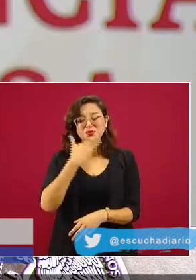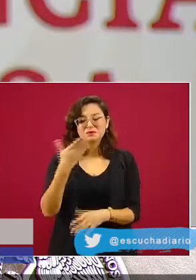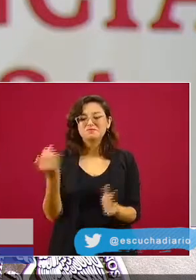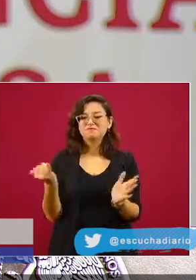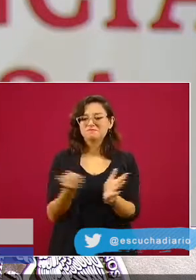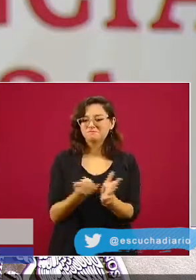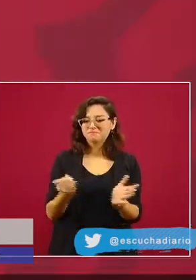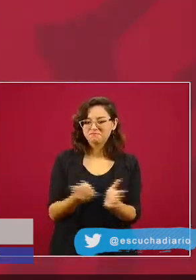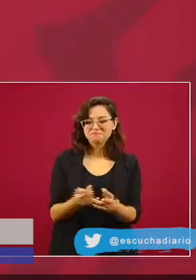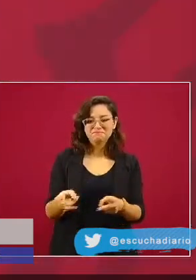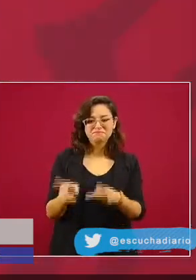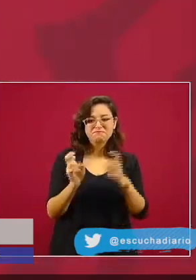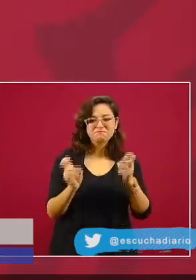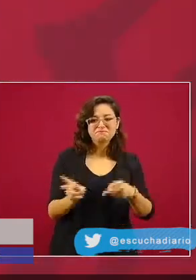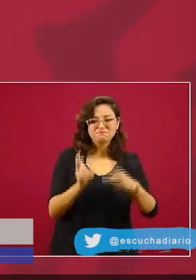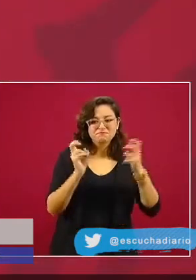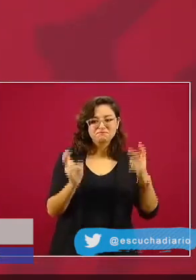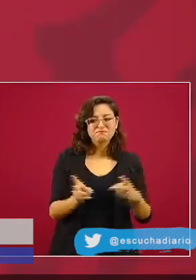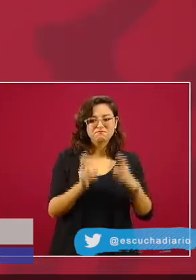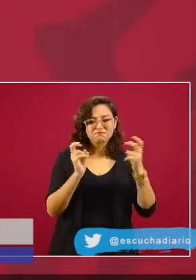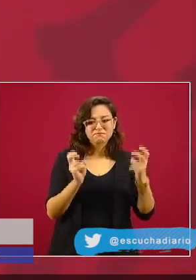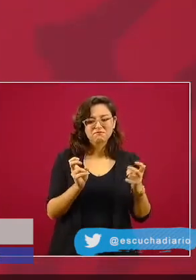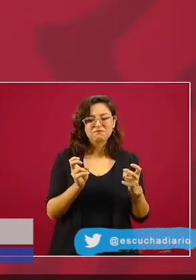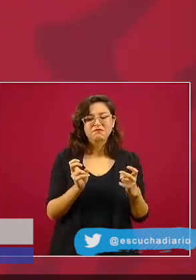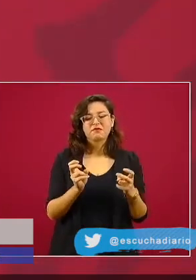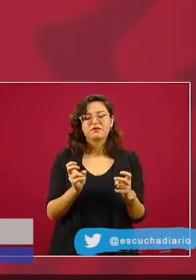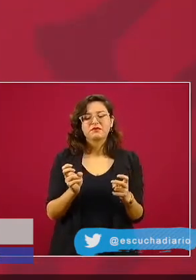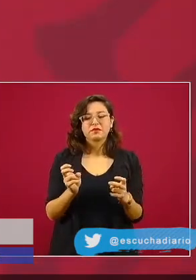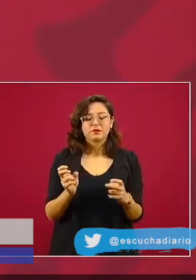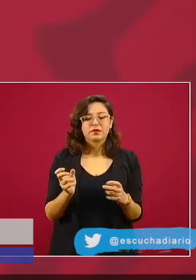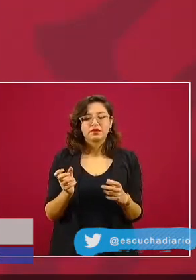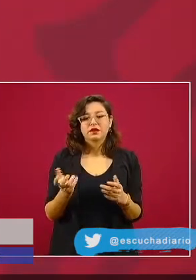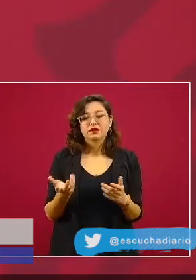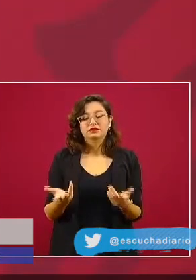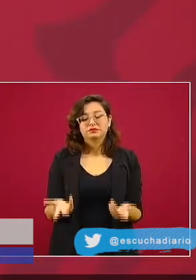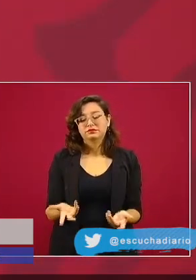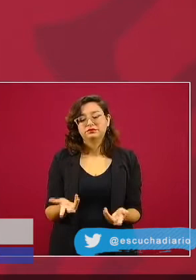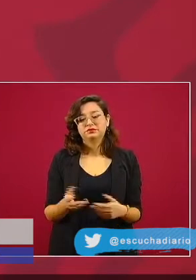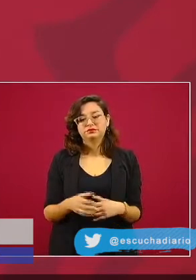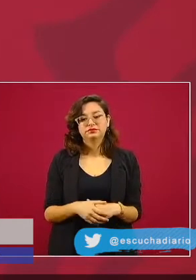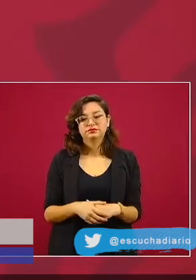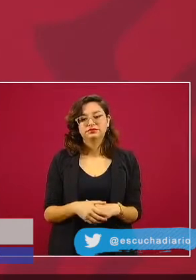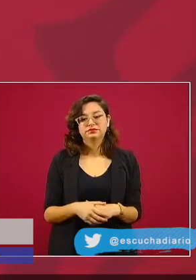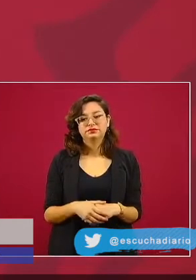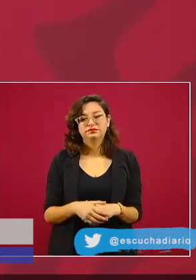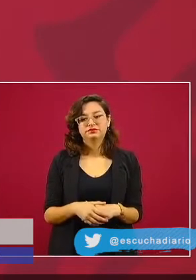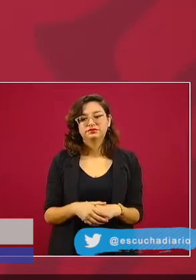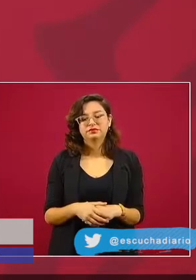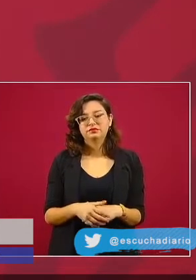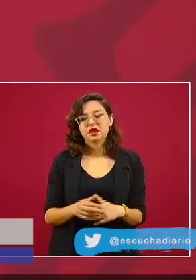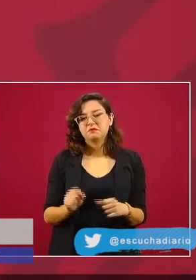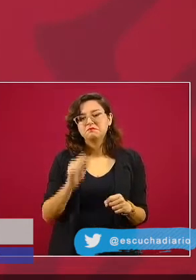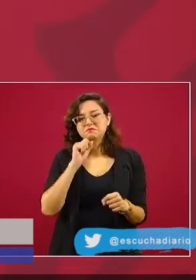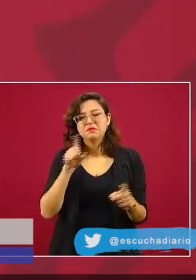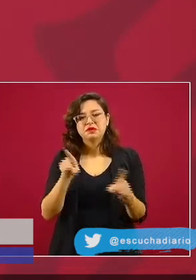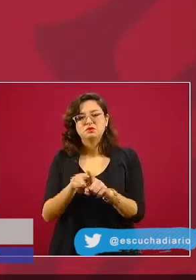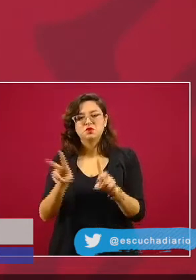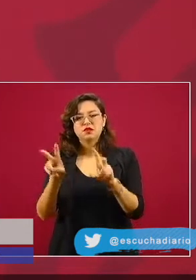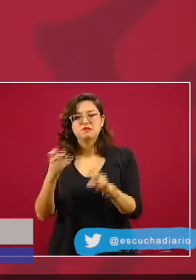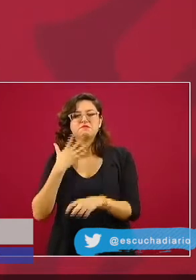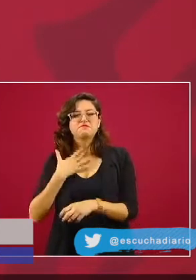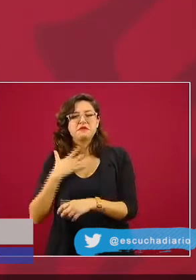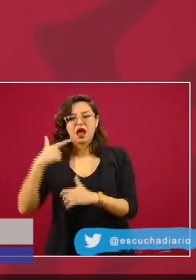elecciones se denunciarán los delitos electorales aunque son hechos que le corresponden al INE él como presidente ejercerá su derecho a